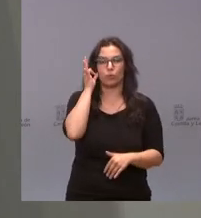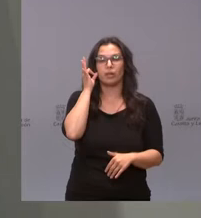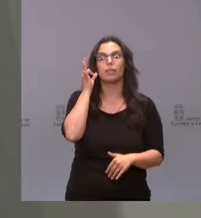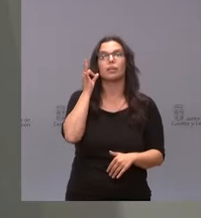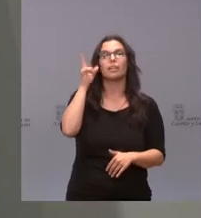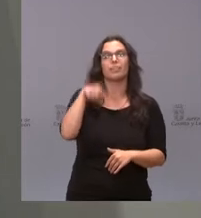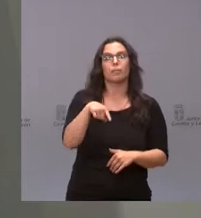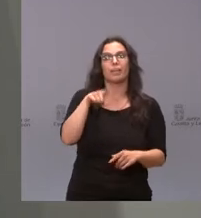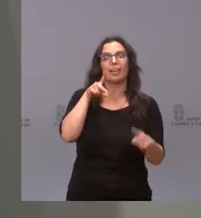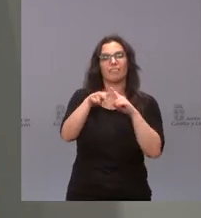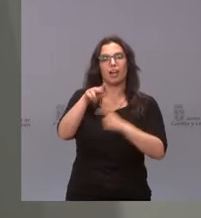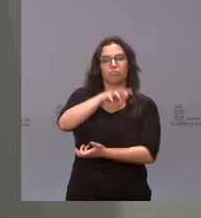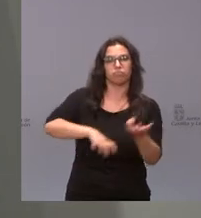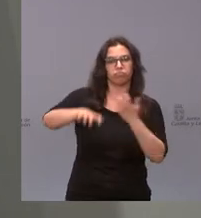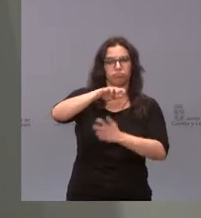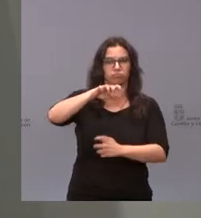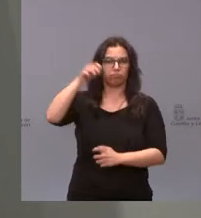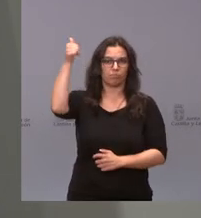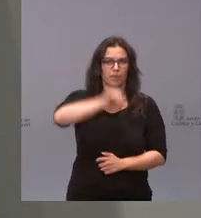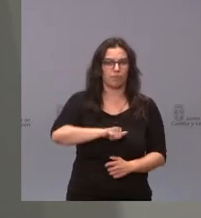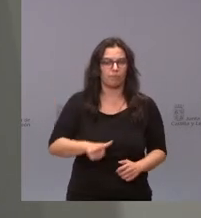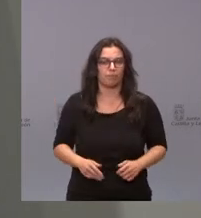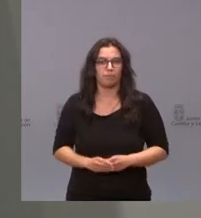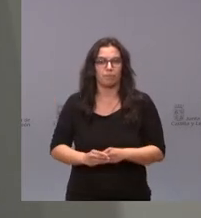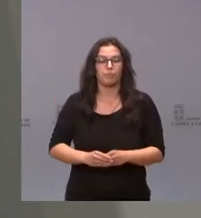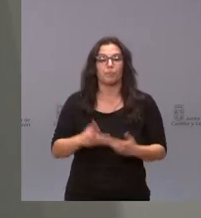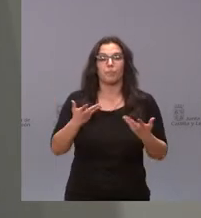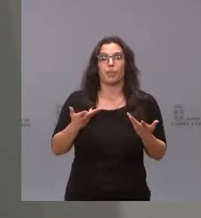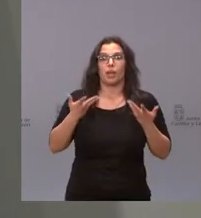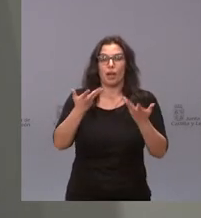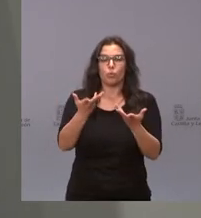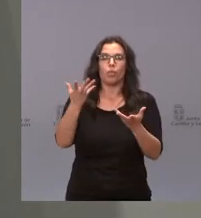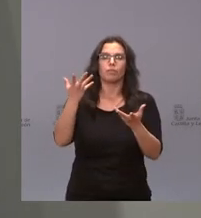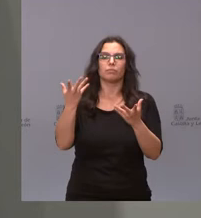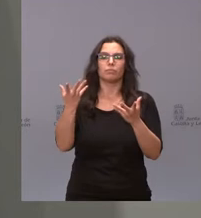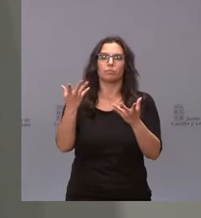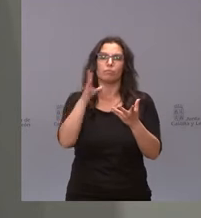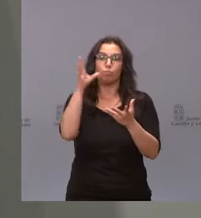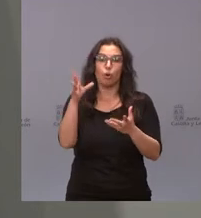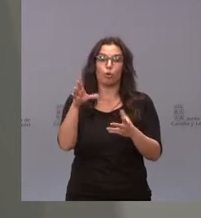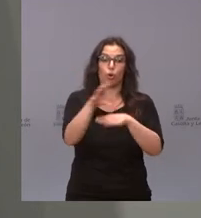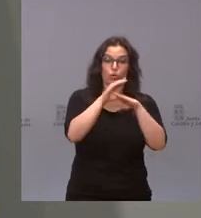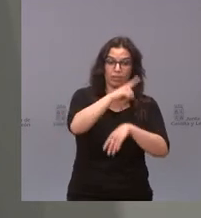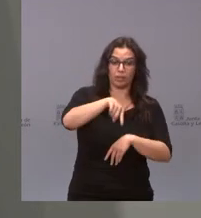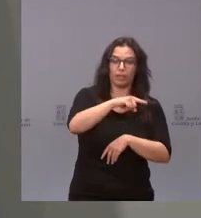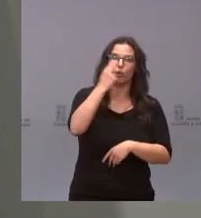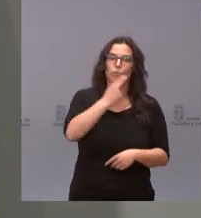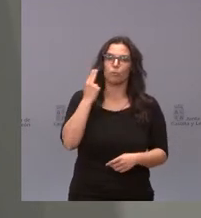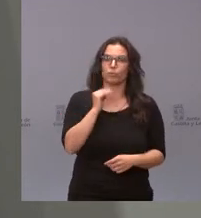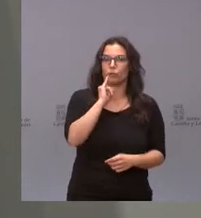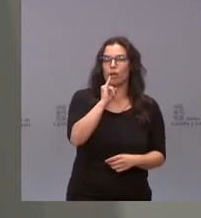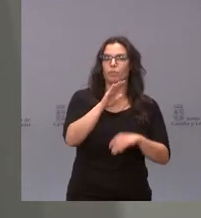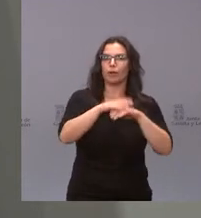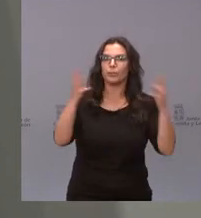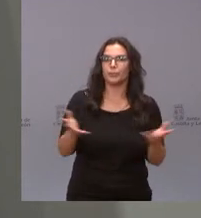y de prevención de la violencia de género. Estas ayudas se enmarcan en el compromiso de la Consejería de Familia, Igualdad de Oportunidades, para impulsar